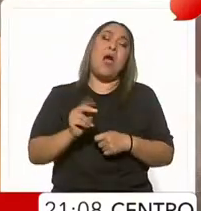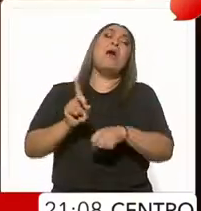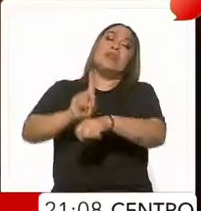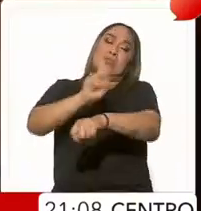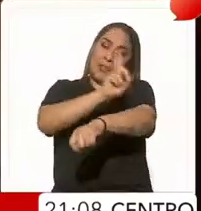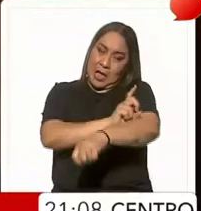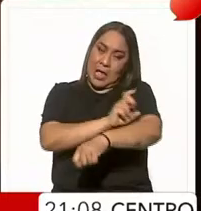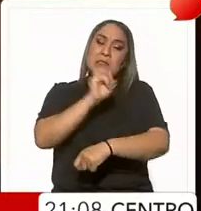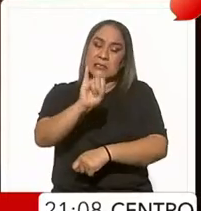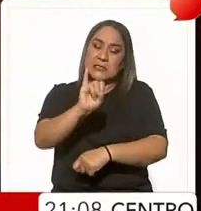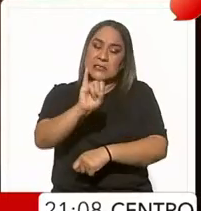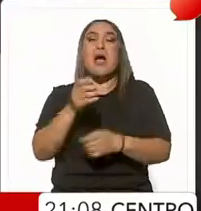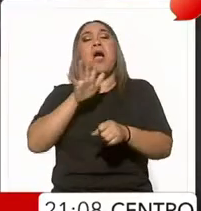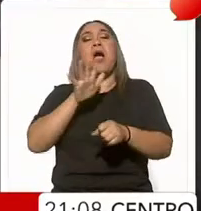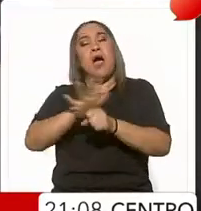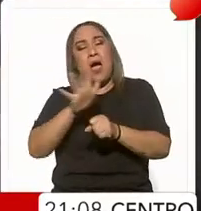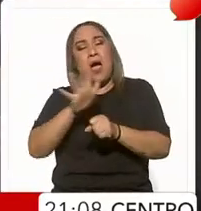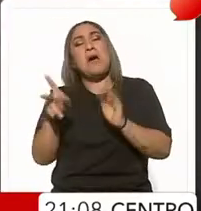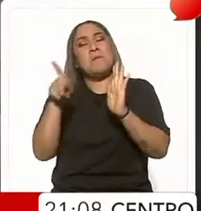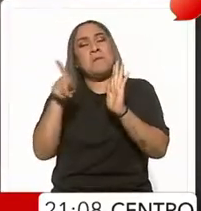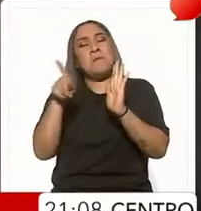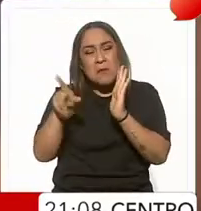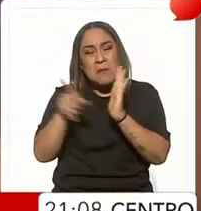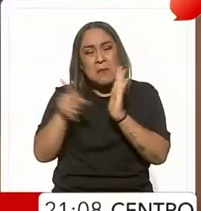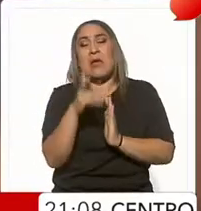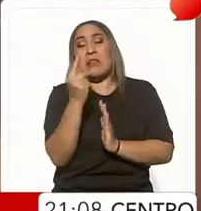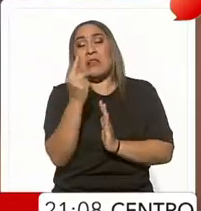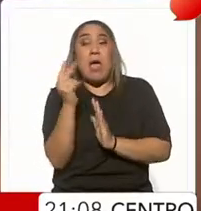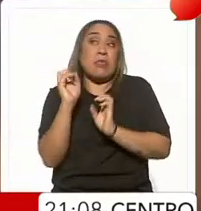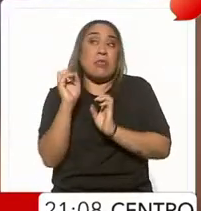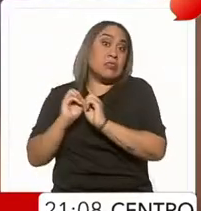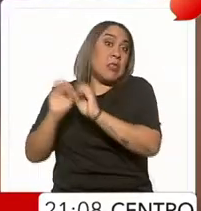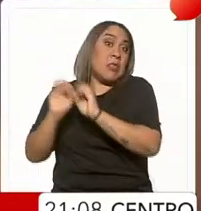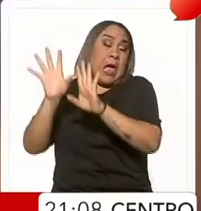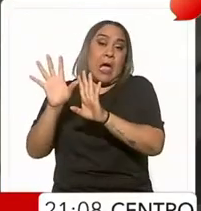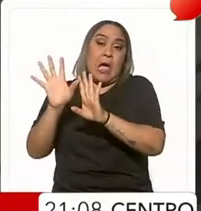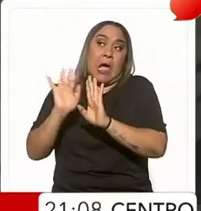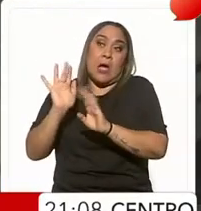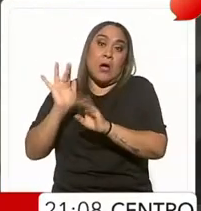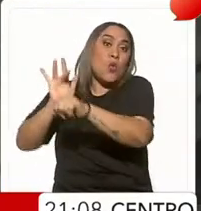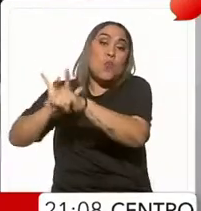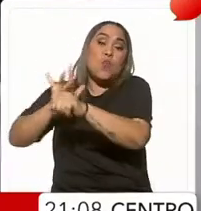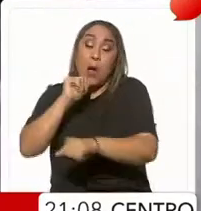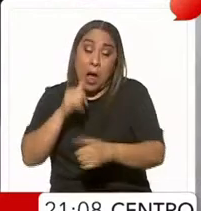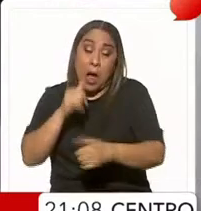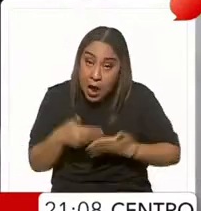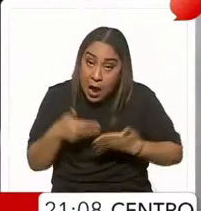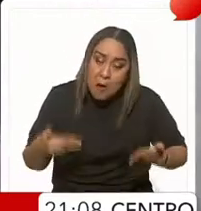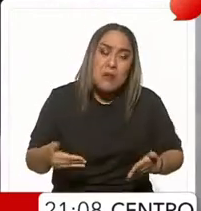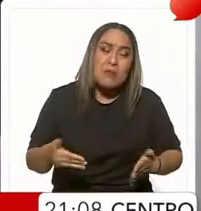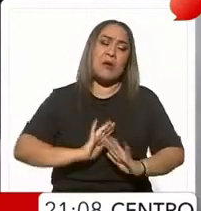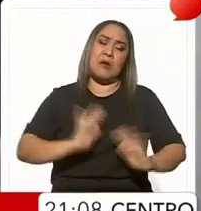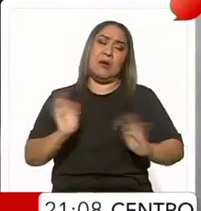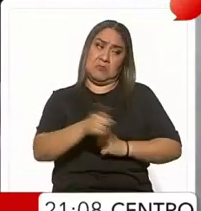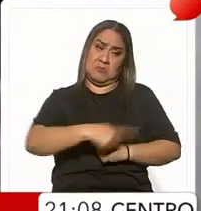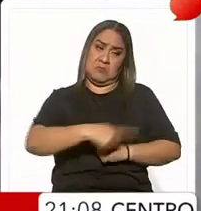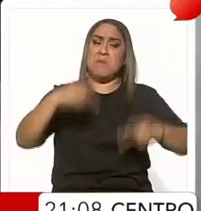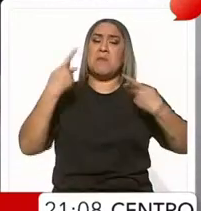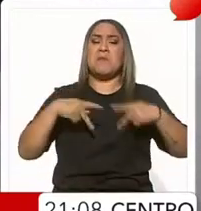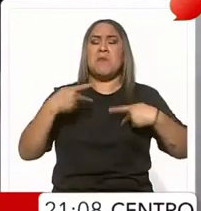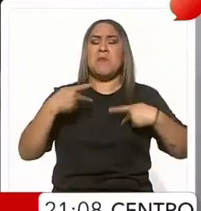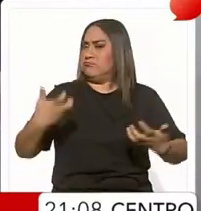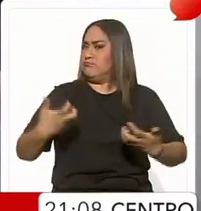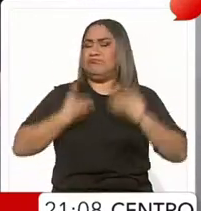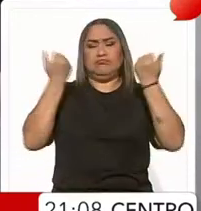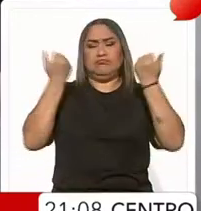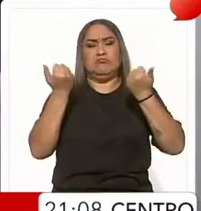tiempos en donde medios y periodistas eran intocables e influyentes. Ahora, el pueblo arrebató el micrófono y las